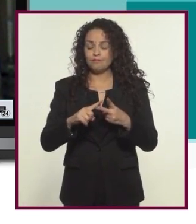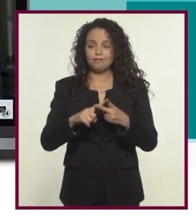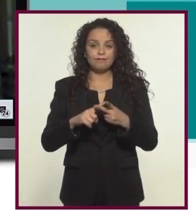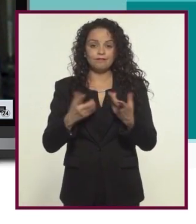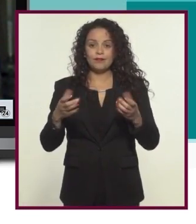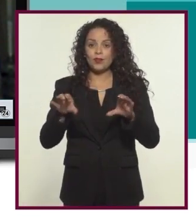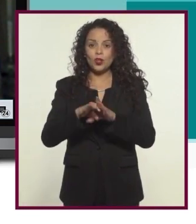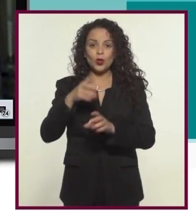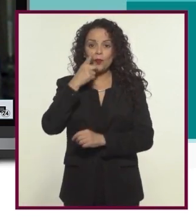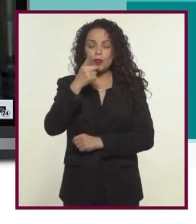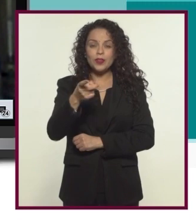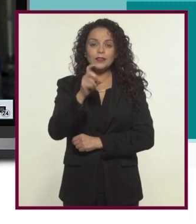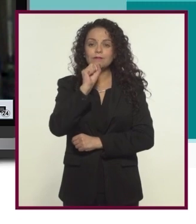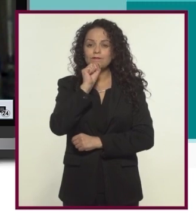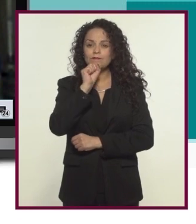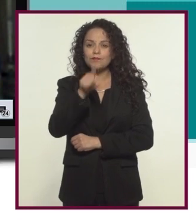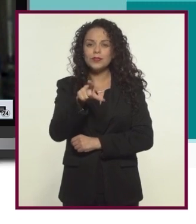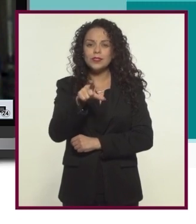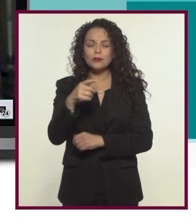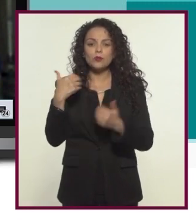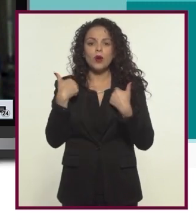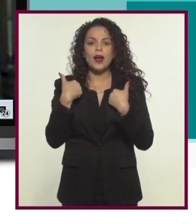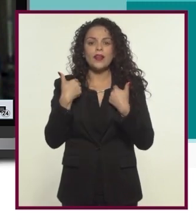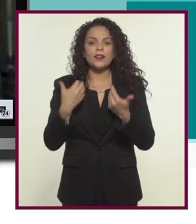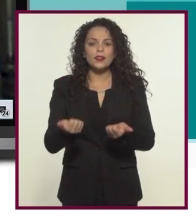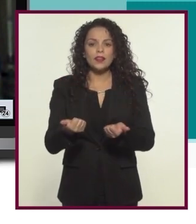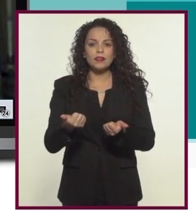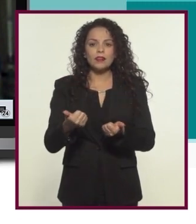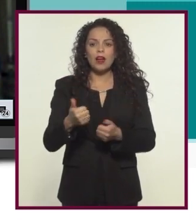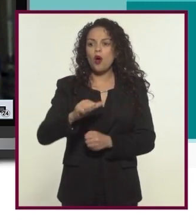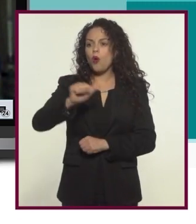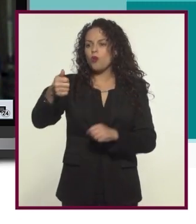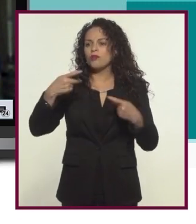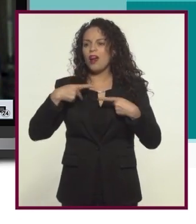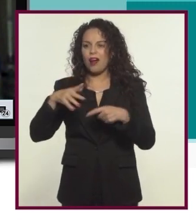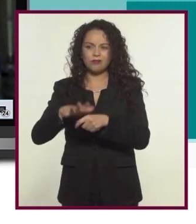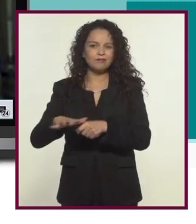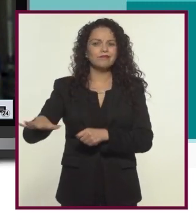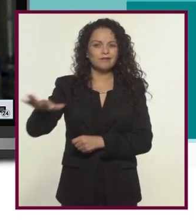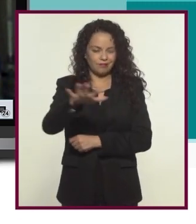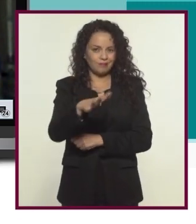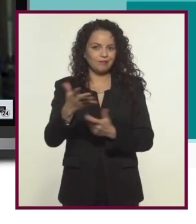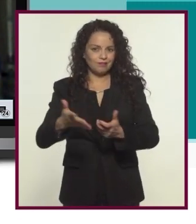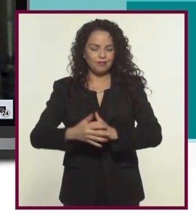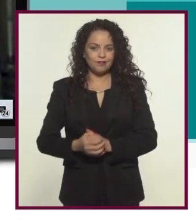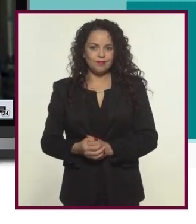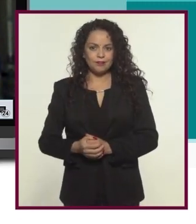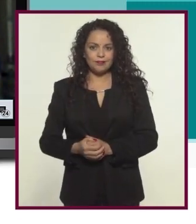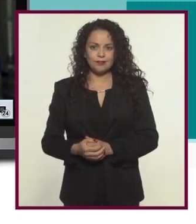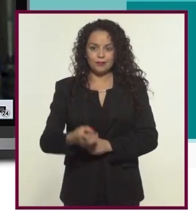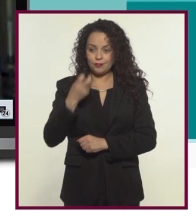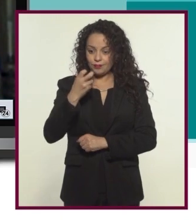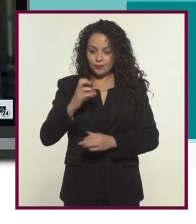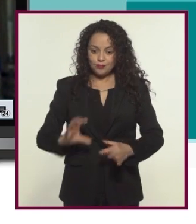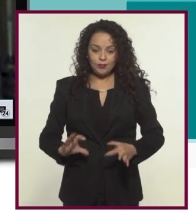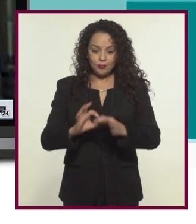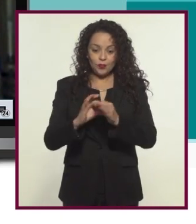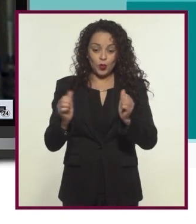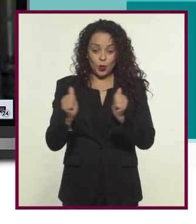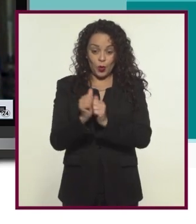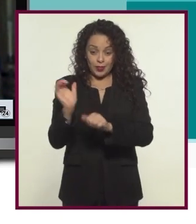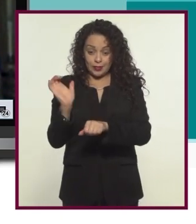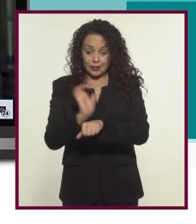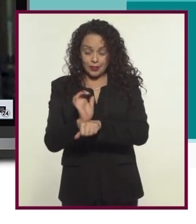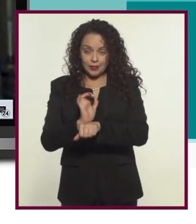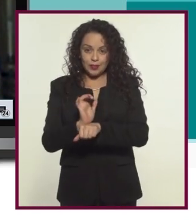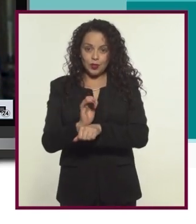y como también entender el otro, ¿no? Entonces, esto